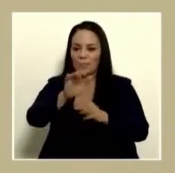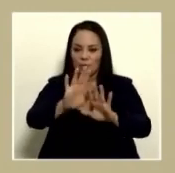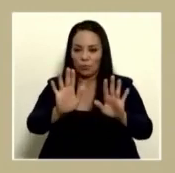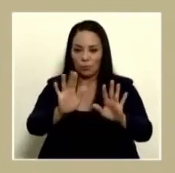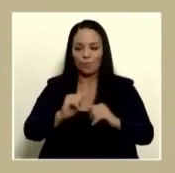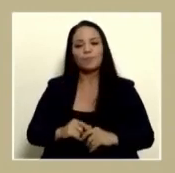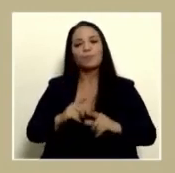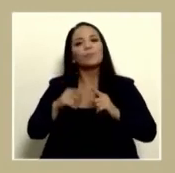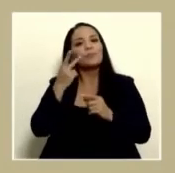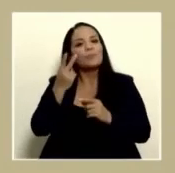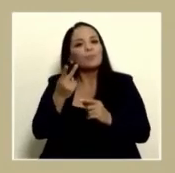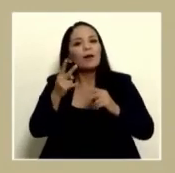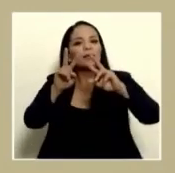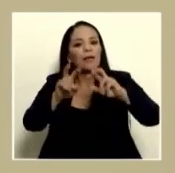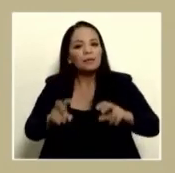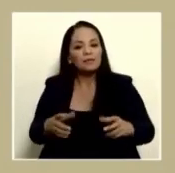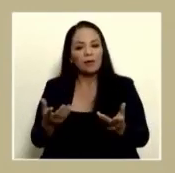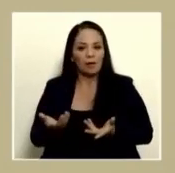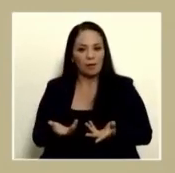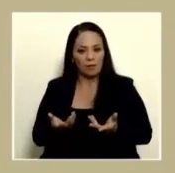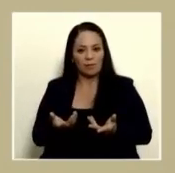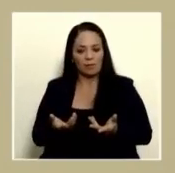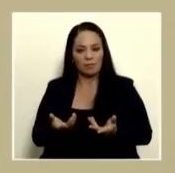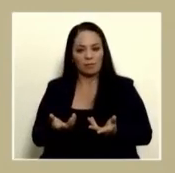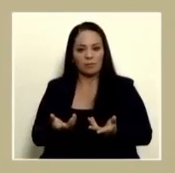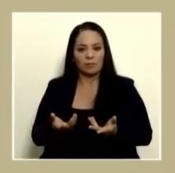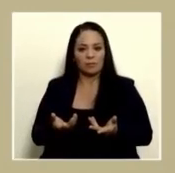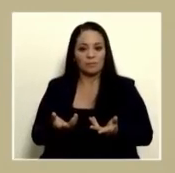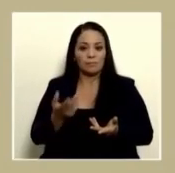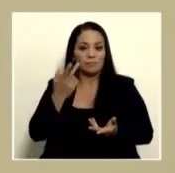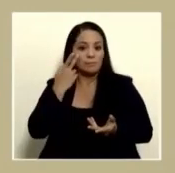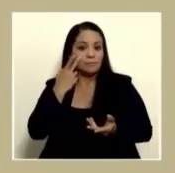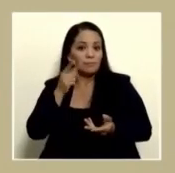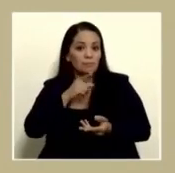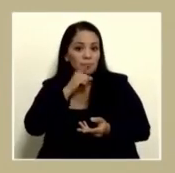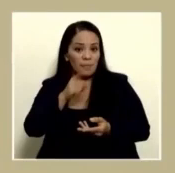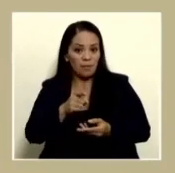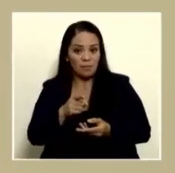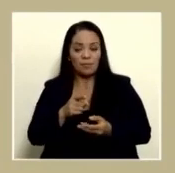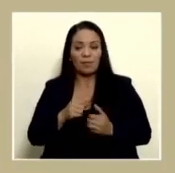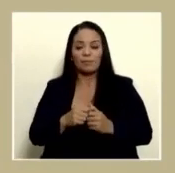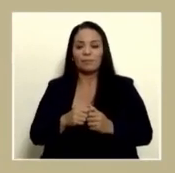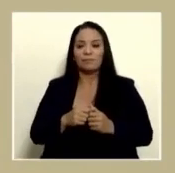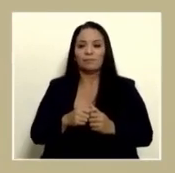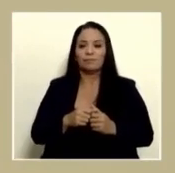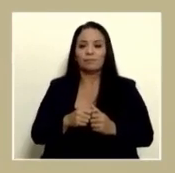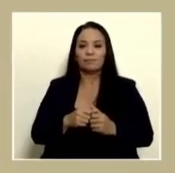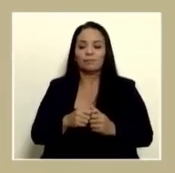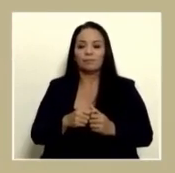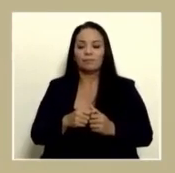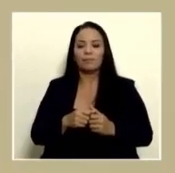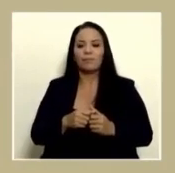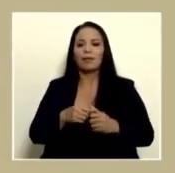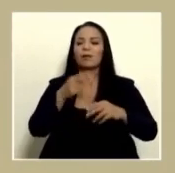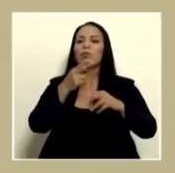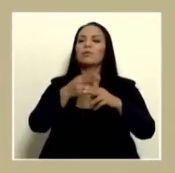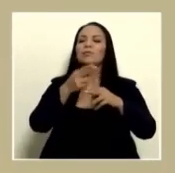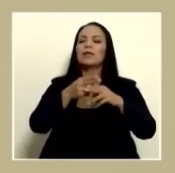pero hay que ver y analizar si efectivamente lo que los técnicos en empleo público llaman la